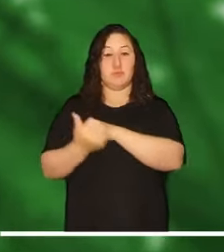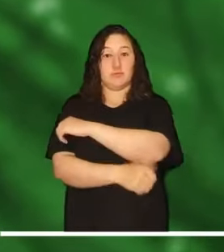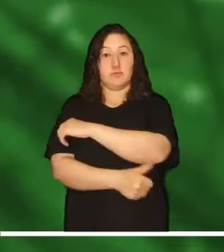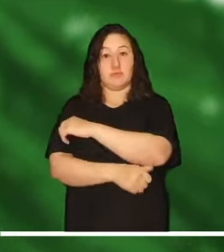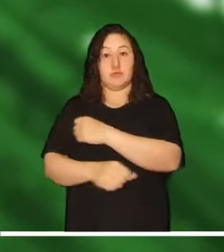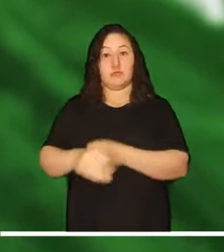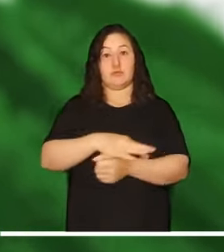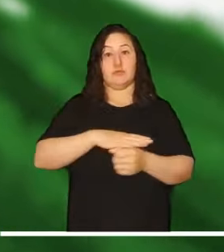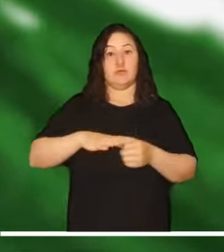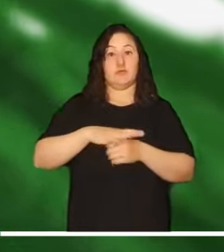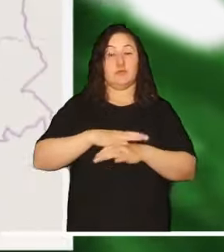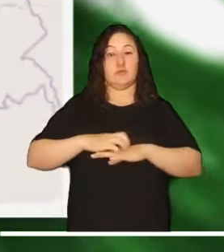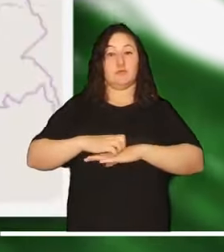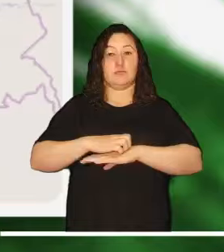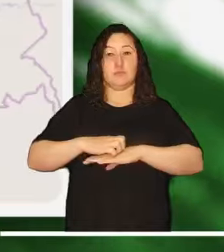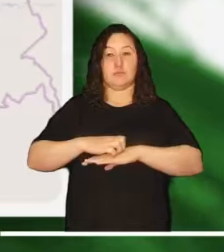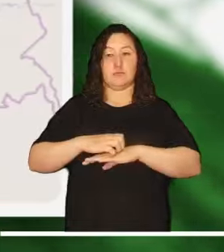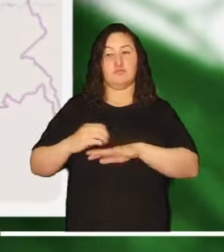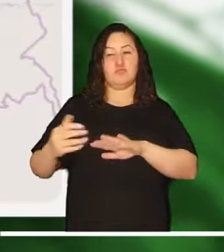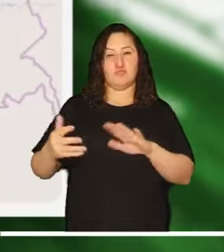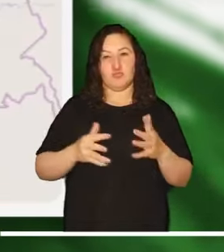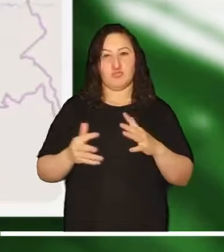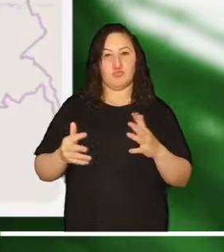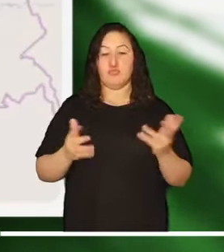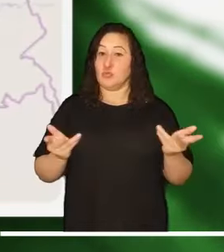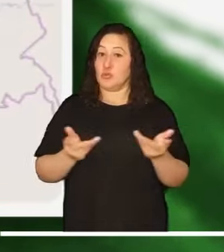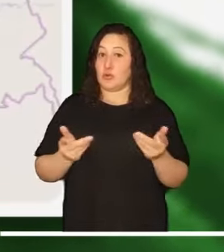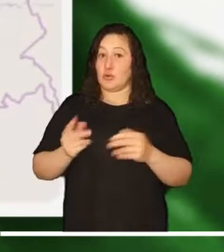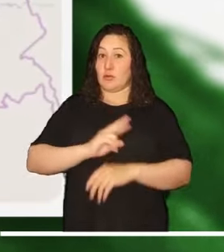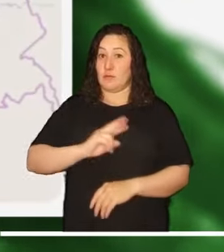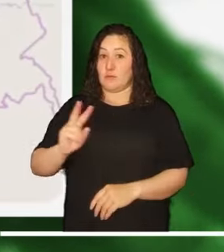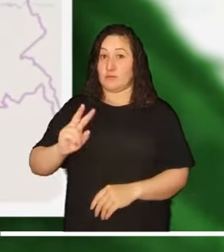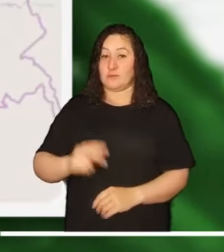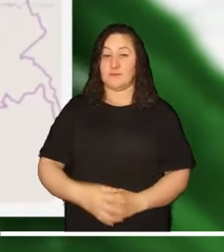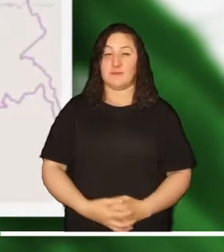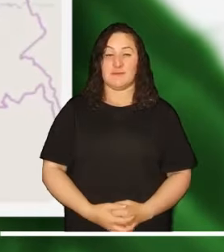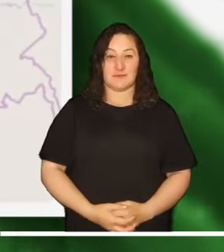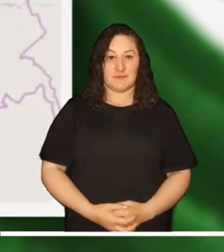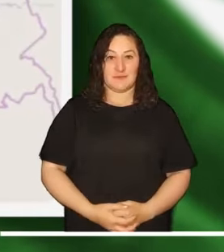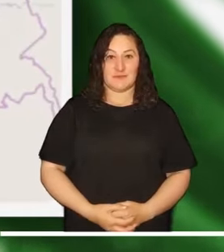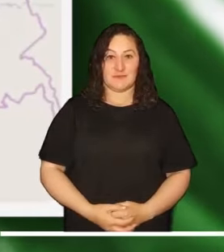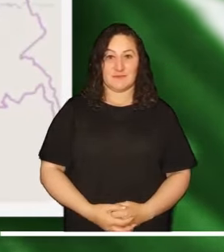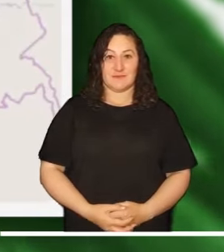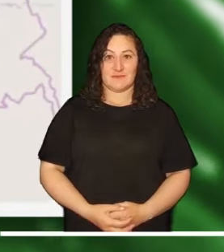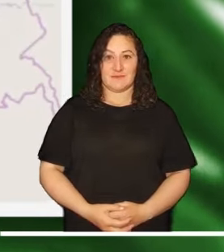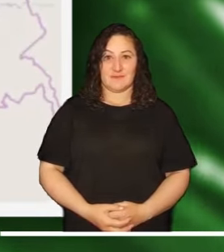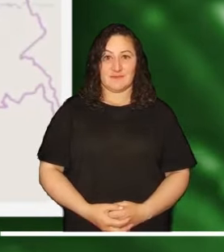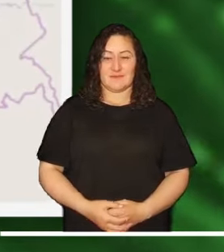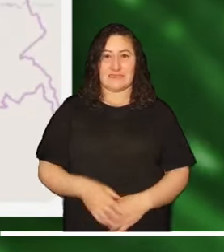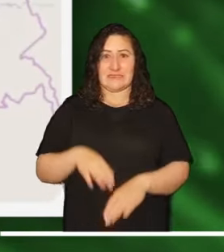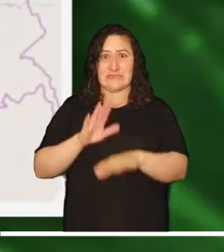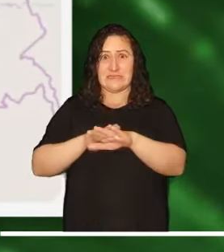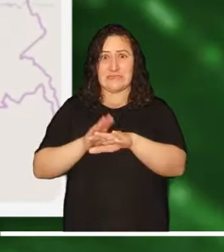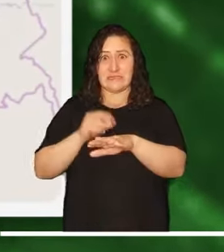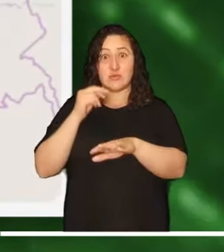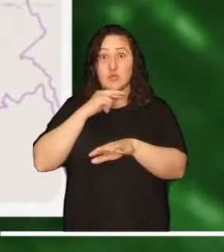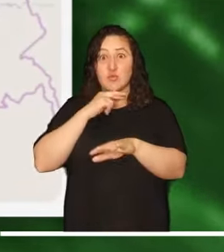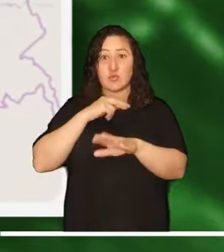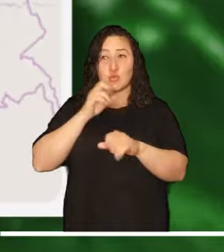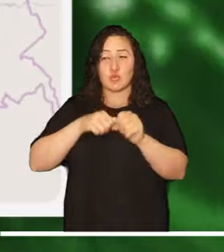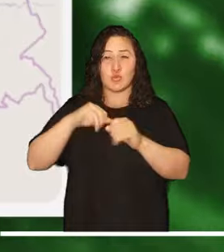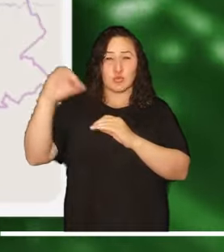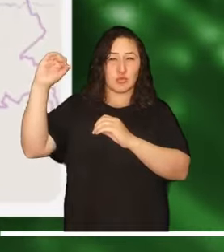La probabilidad de incendio se mantiene alta en Nariño, Cauca, Huila, Boyacá, Cundinamarca y